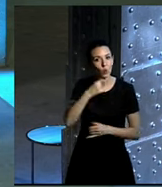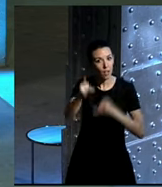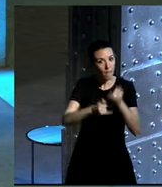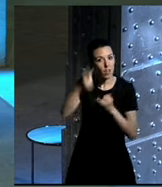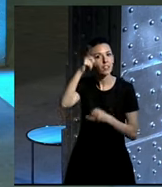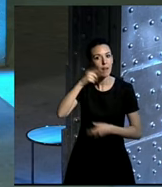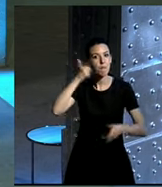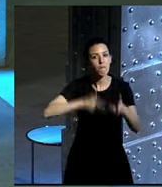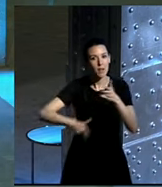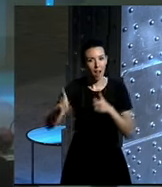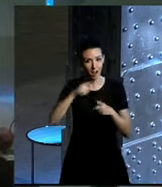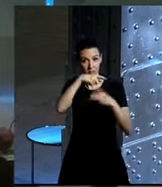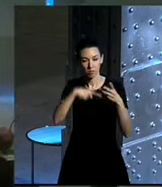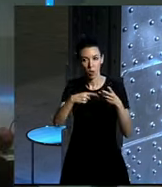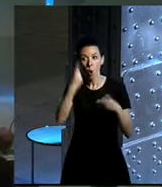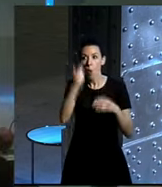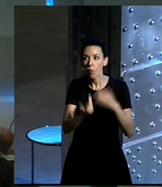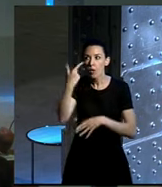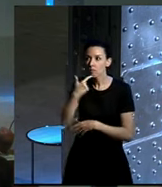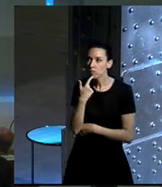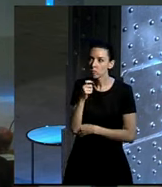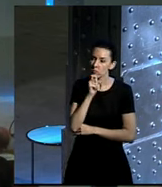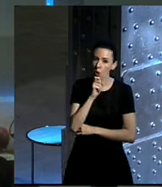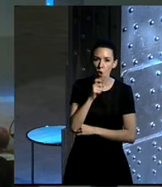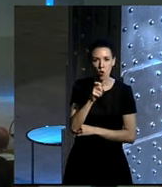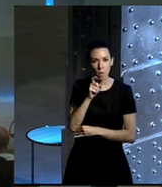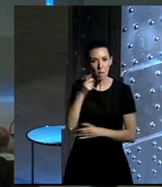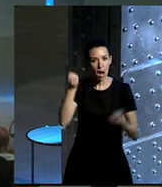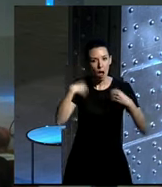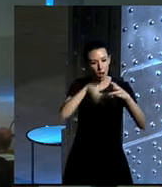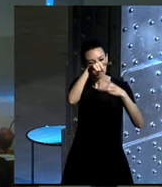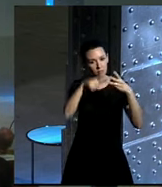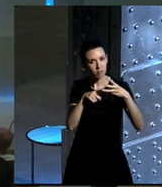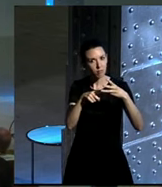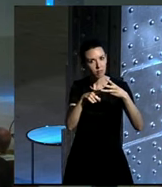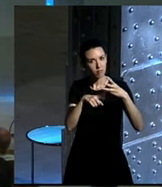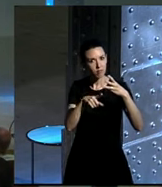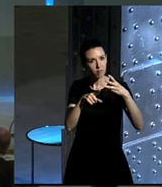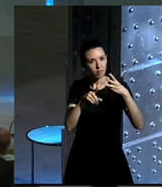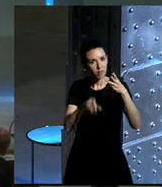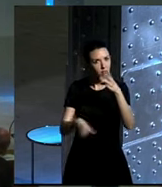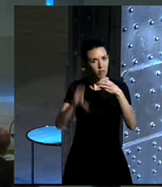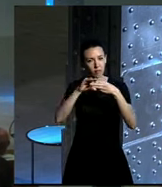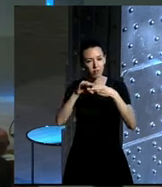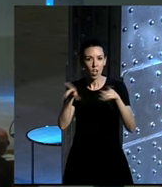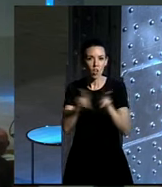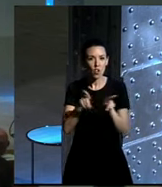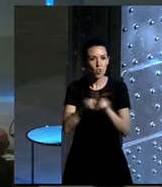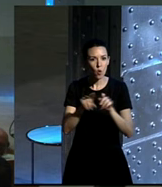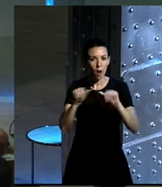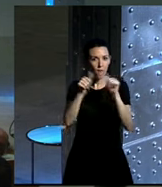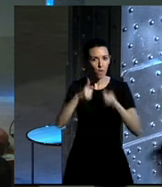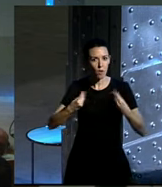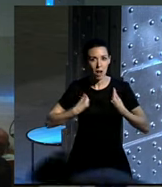viajes. Y me imagino que un día dijeron, ¿cómo podemos hacer para practicar estas tres cosas y convertirlo casi en una manera de